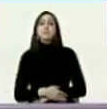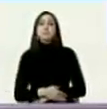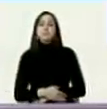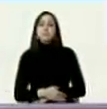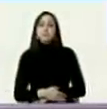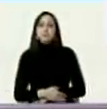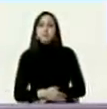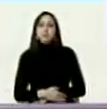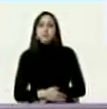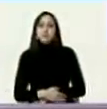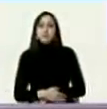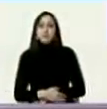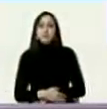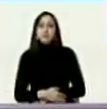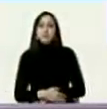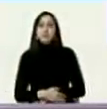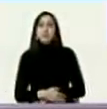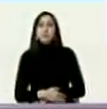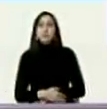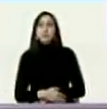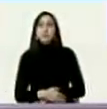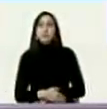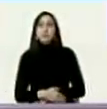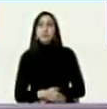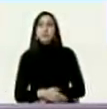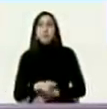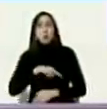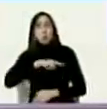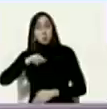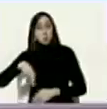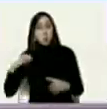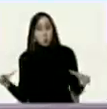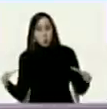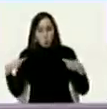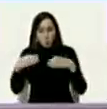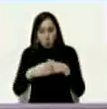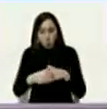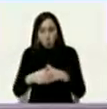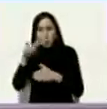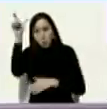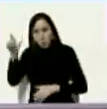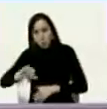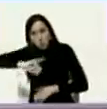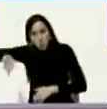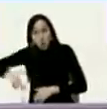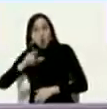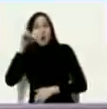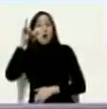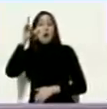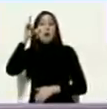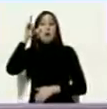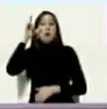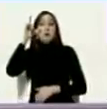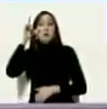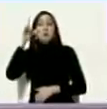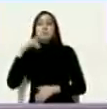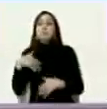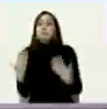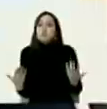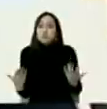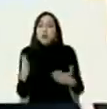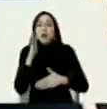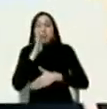si lo que caracteriza nuestra delegación encabezada por el plenipotenciario Jorge Rodríguez es la humildad